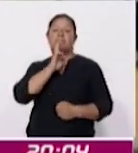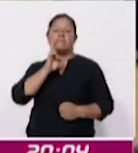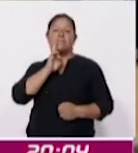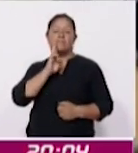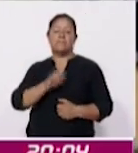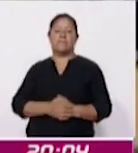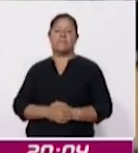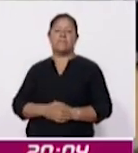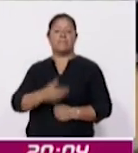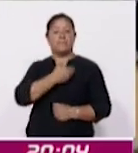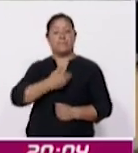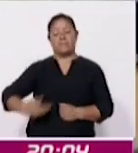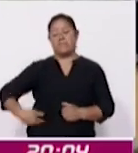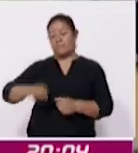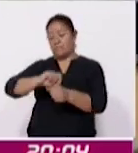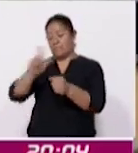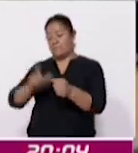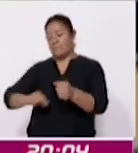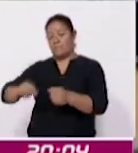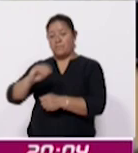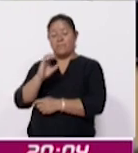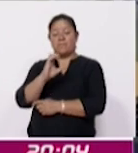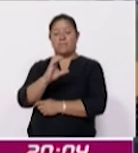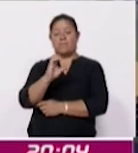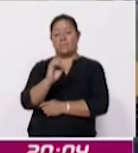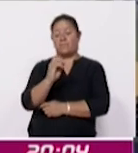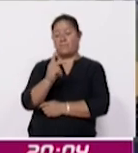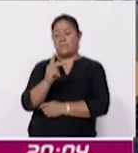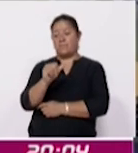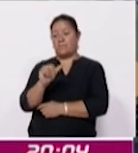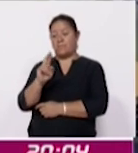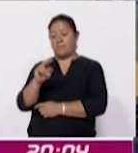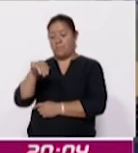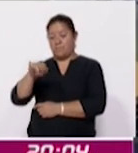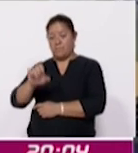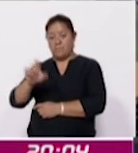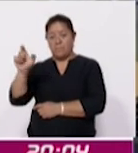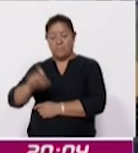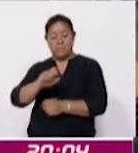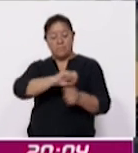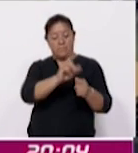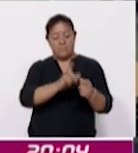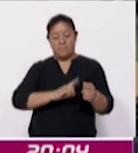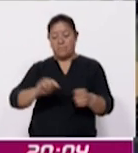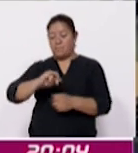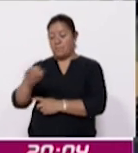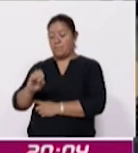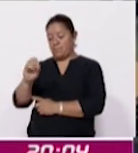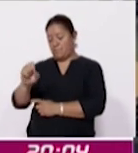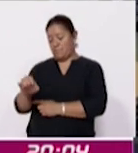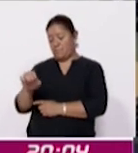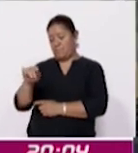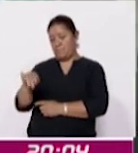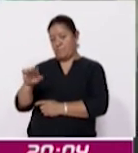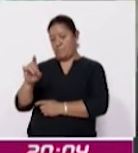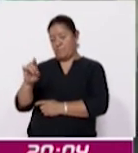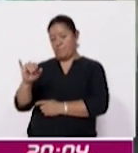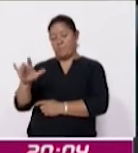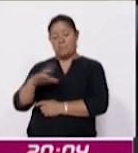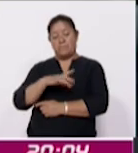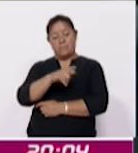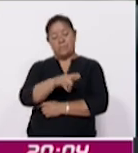El presidente nacional de la Confederación Patronal de la República Mexicana, José Medina Mora, en compañía de presidentes de los centros